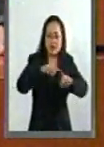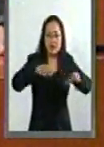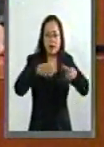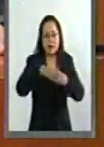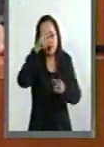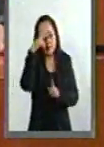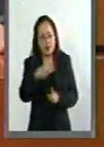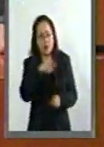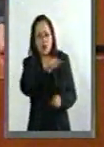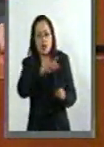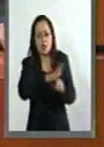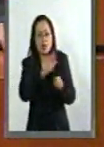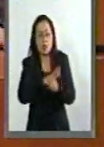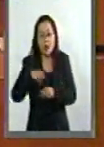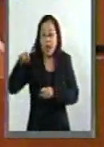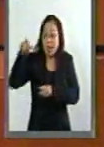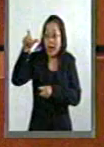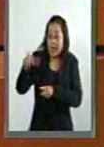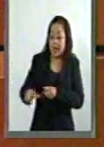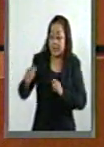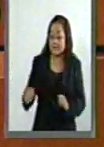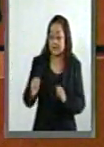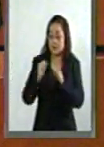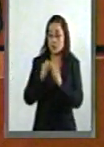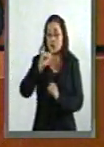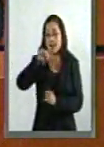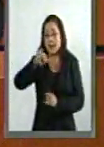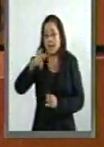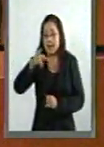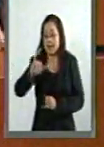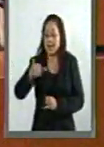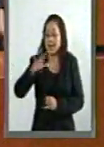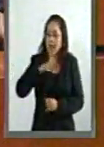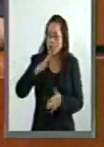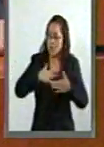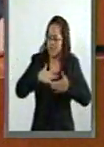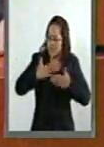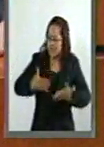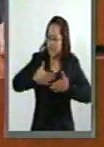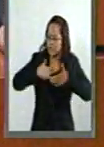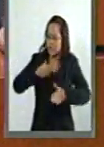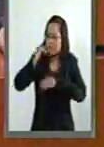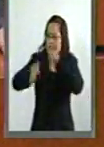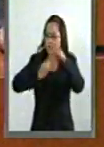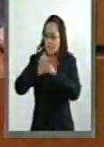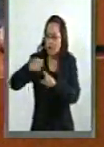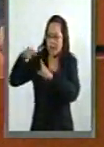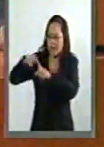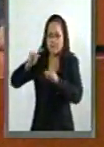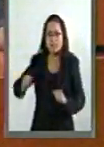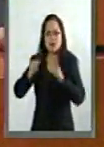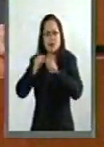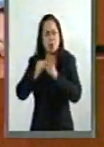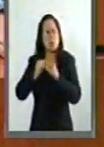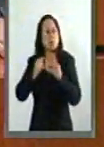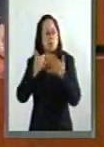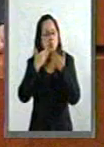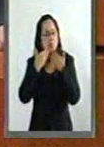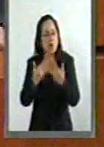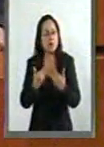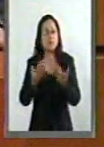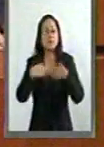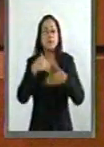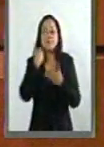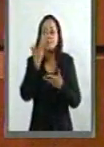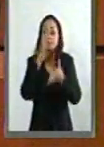de la más amplia reputación y credibilidad a nivel internacional. Comentarles, compañeras